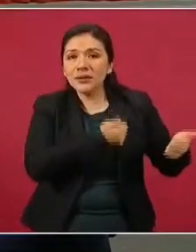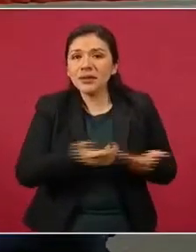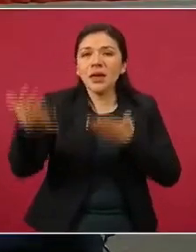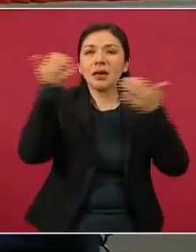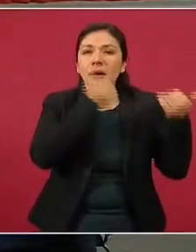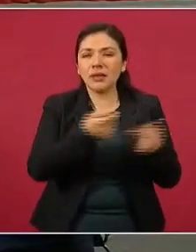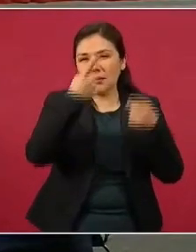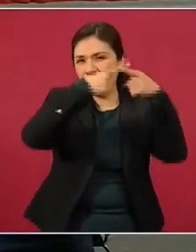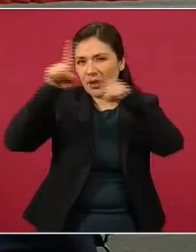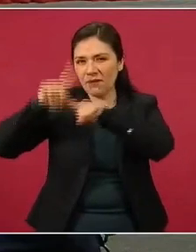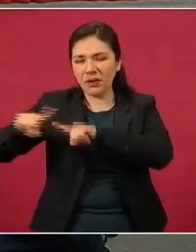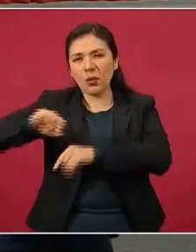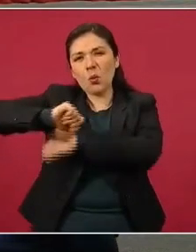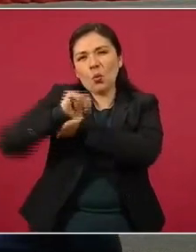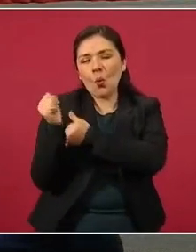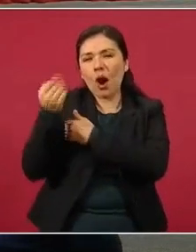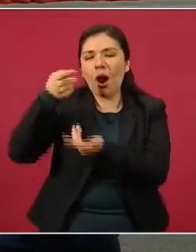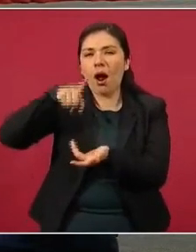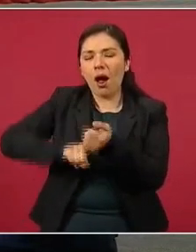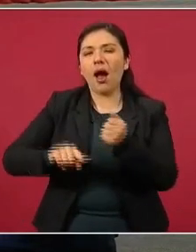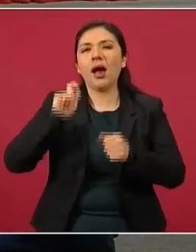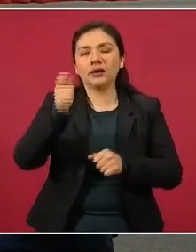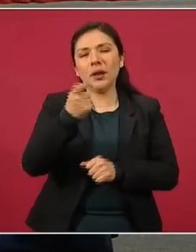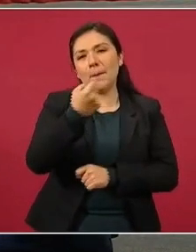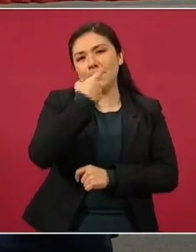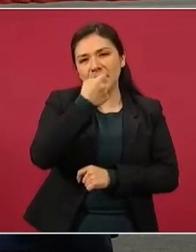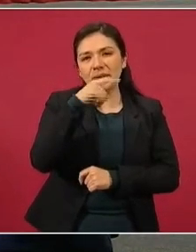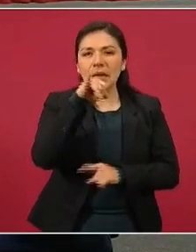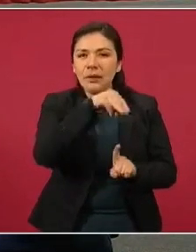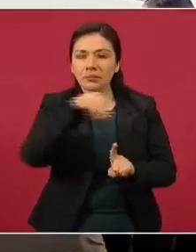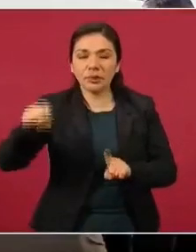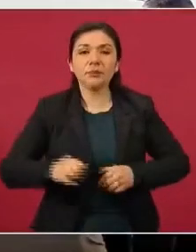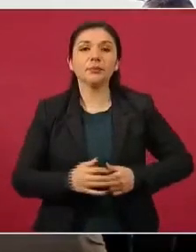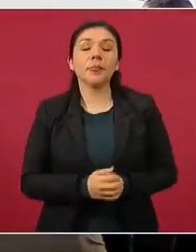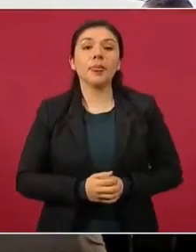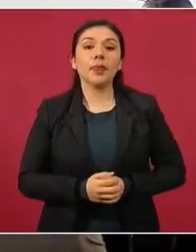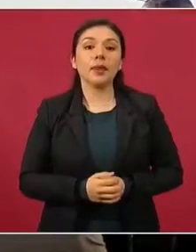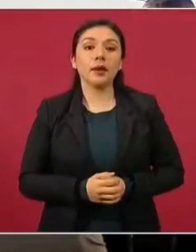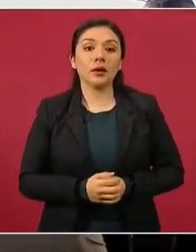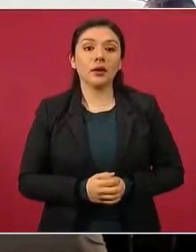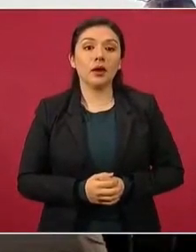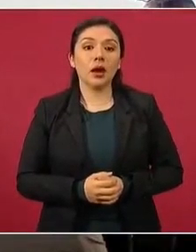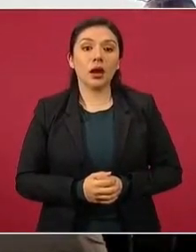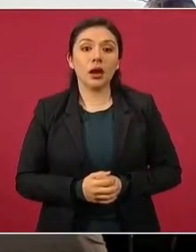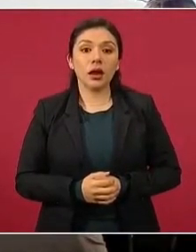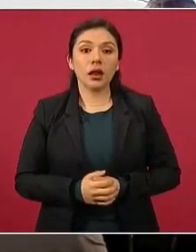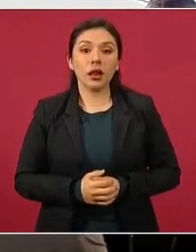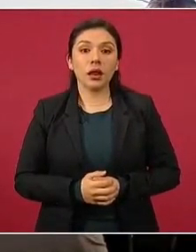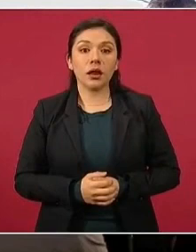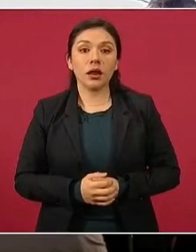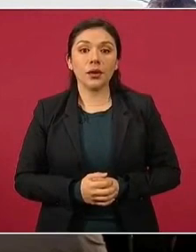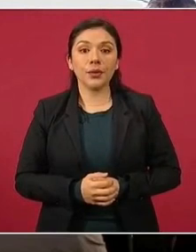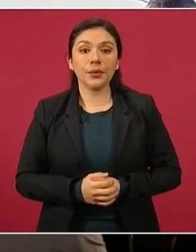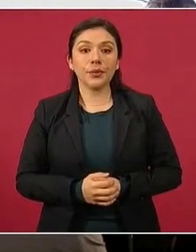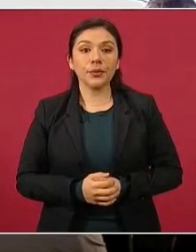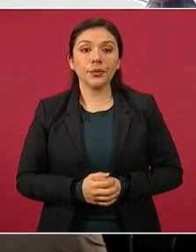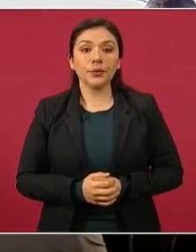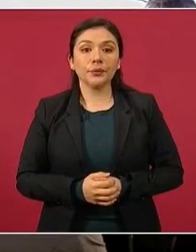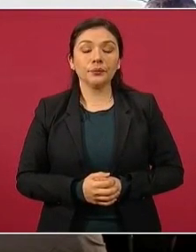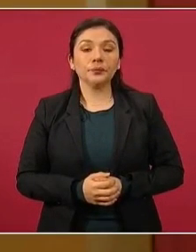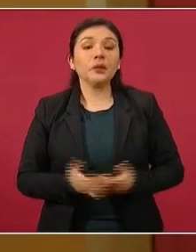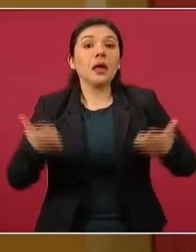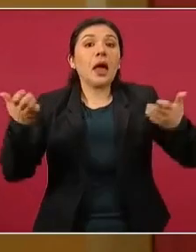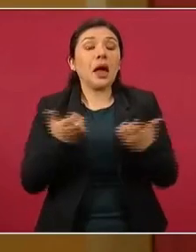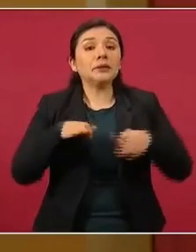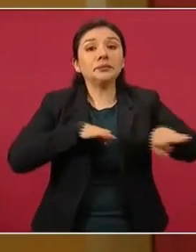estatales del IMSS. La que sigue, la actividad en la que hemos